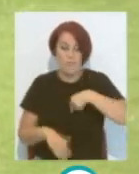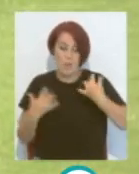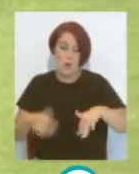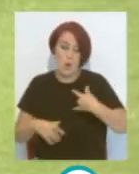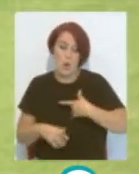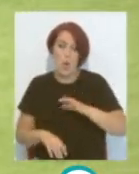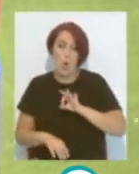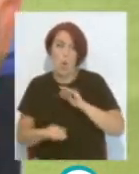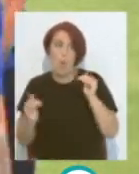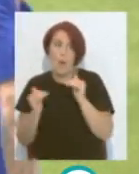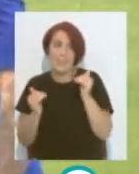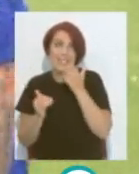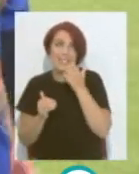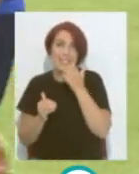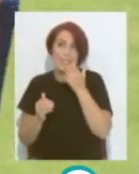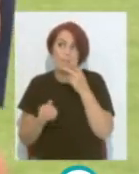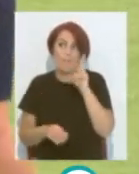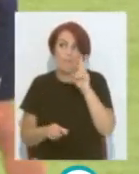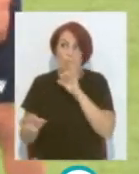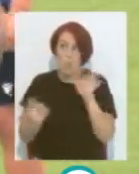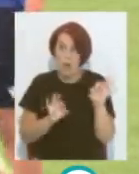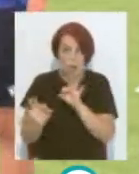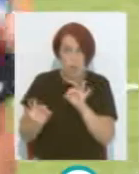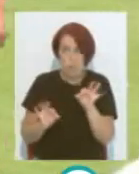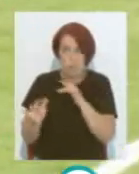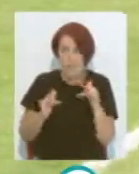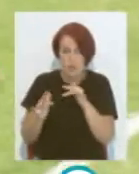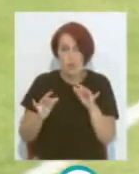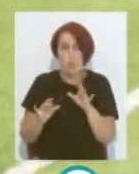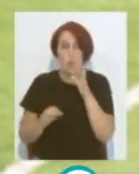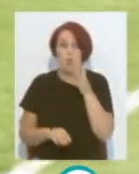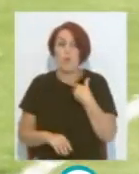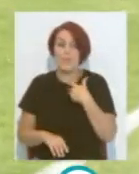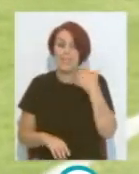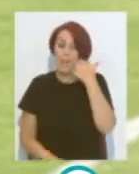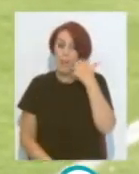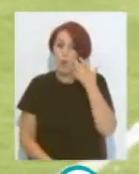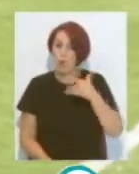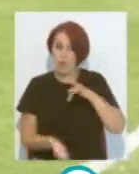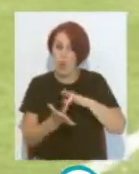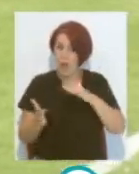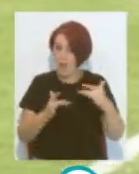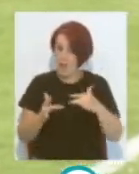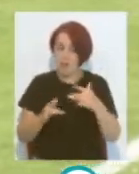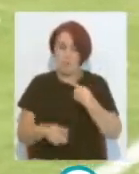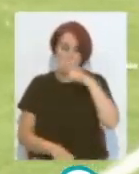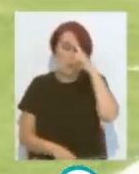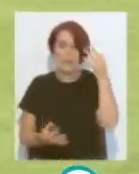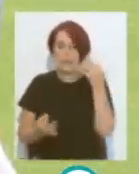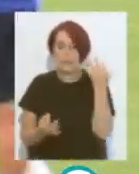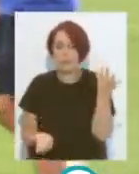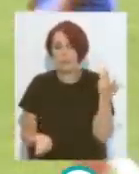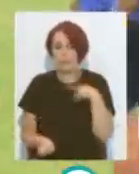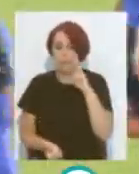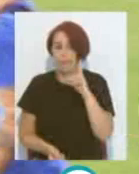Jueves en este caso Mirando La preparación Del partido Porque el encuentro Es el sábado Preocupa quizá El no ver